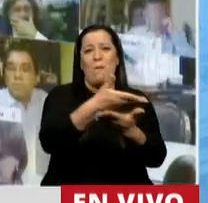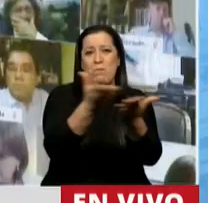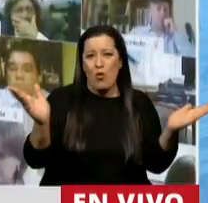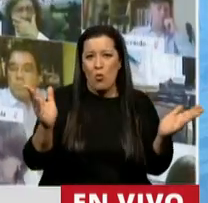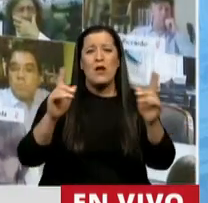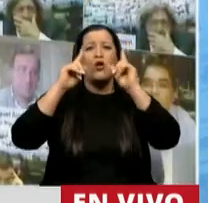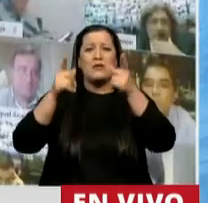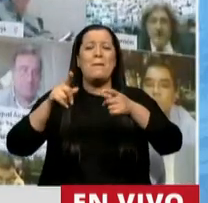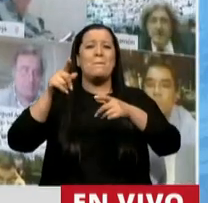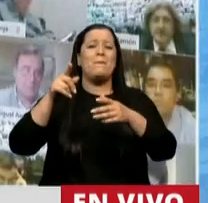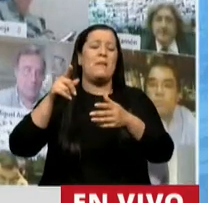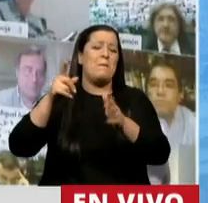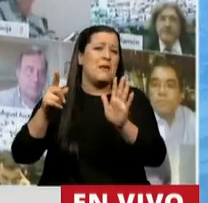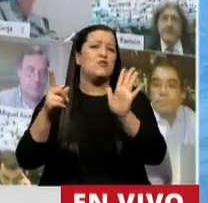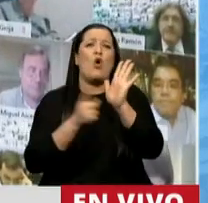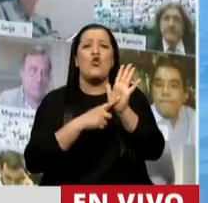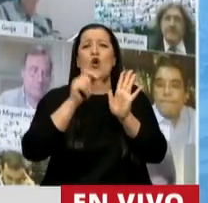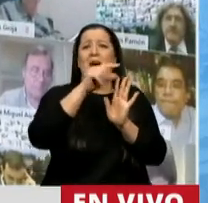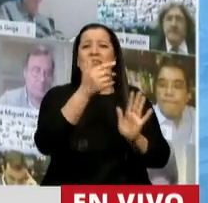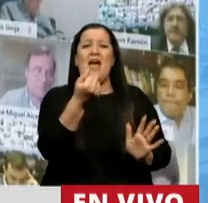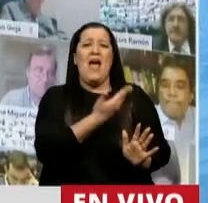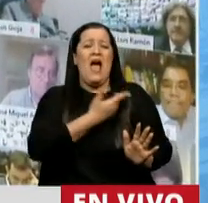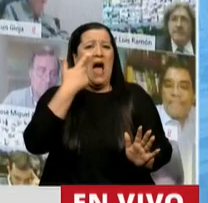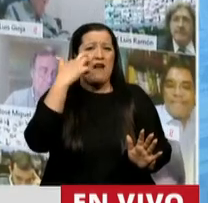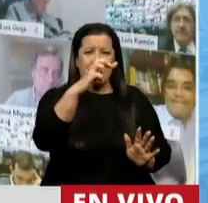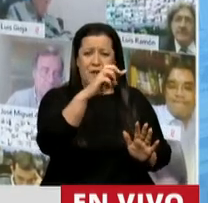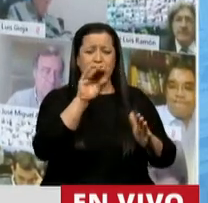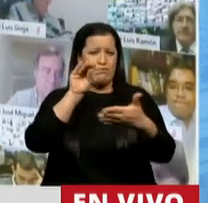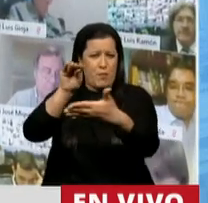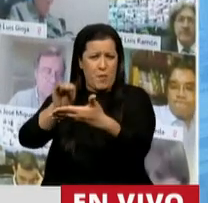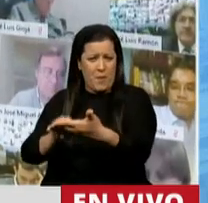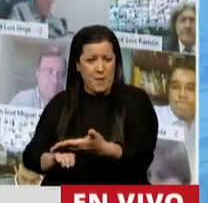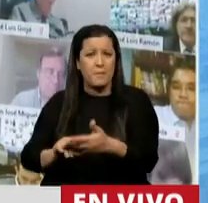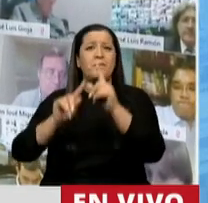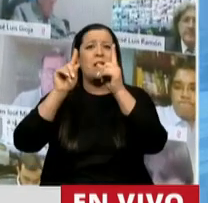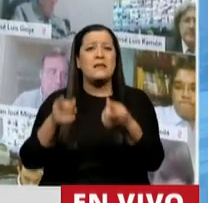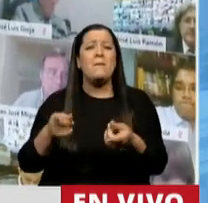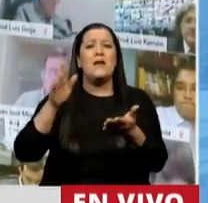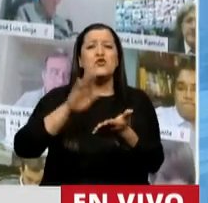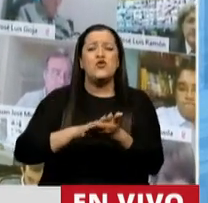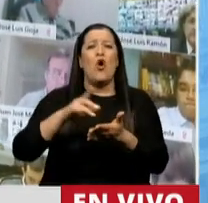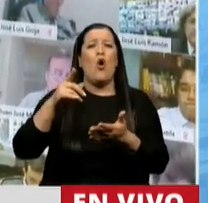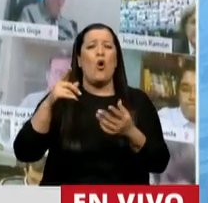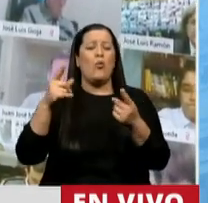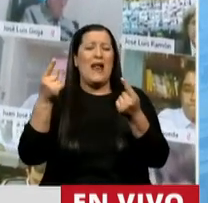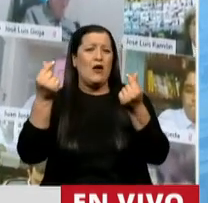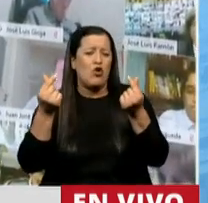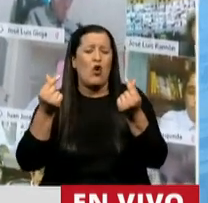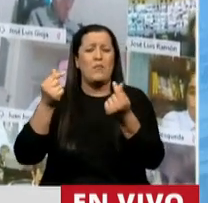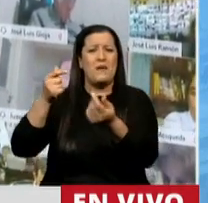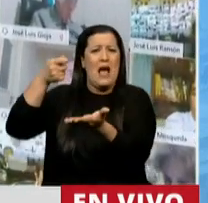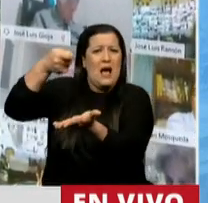objetivos alcanzados de acuerdo a la innovativa de la AFIP, también el hecho de especificar qué se entiende por razón económica o financiera